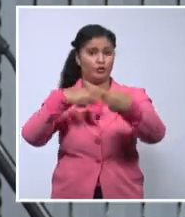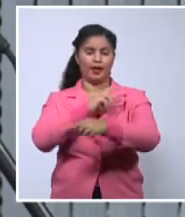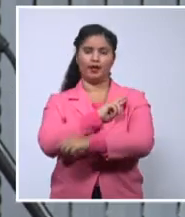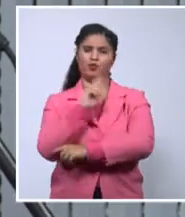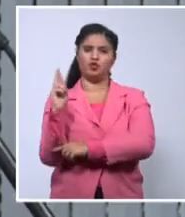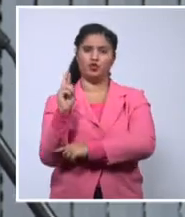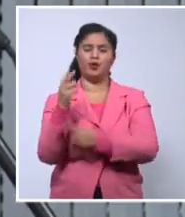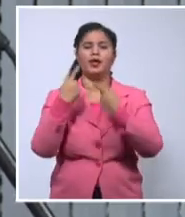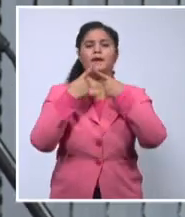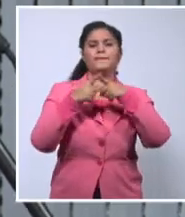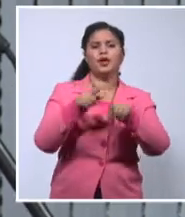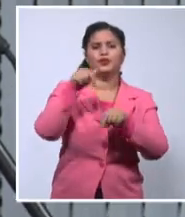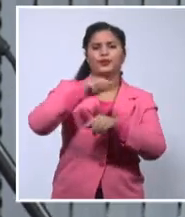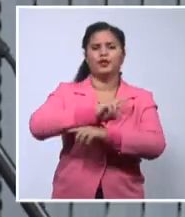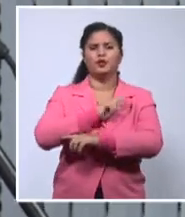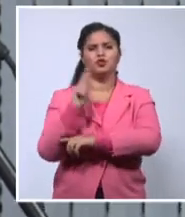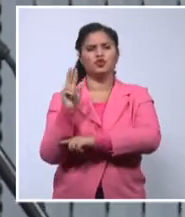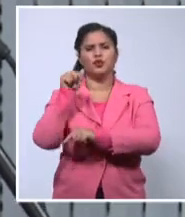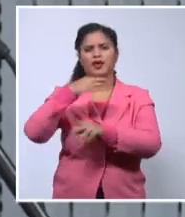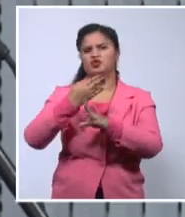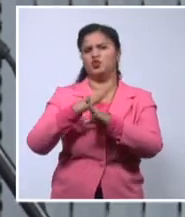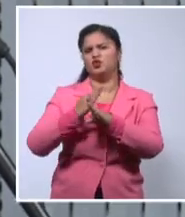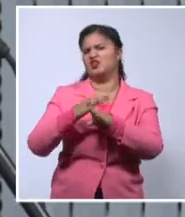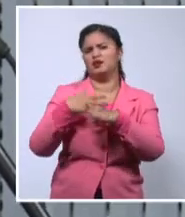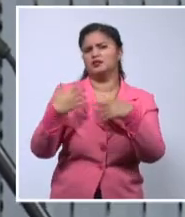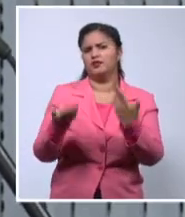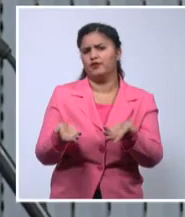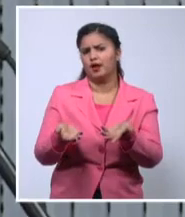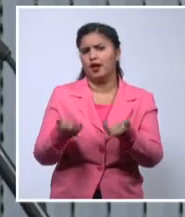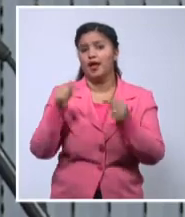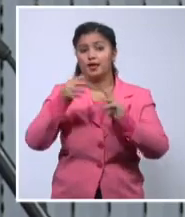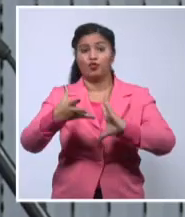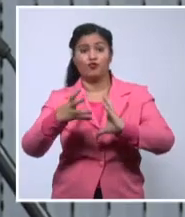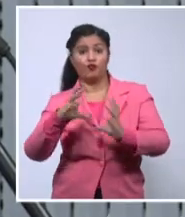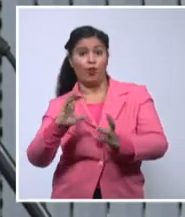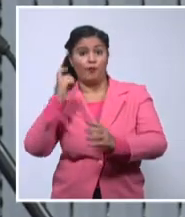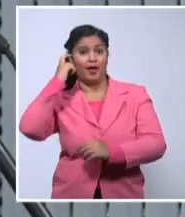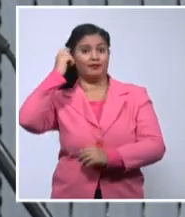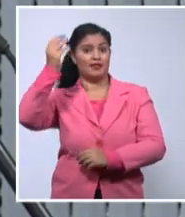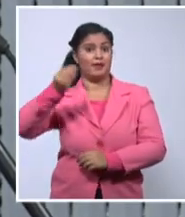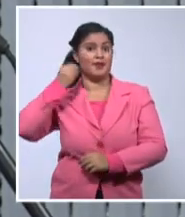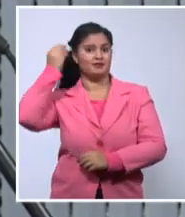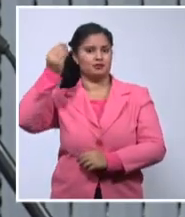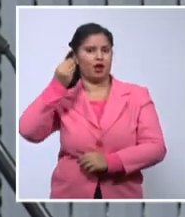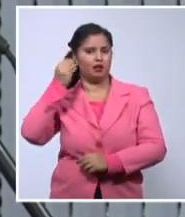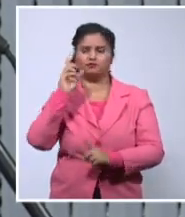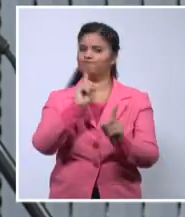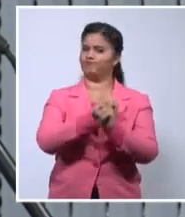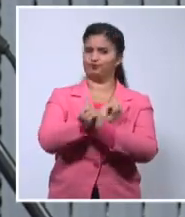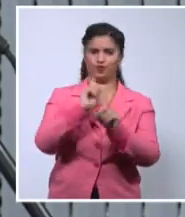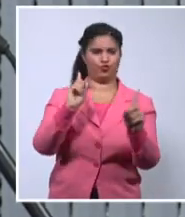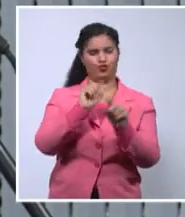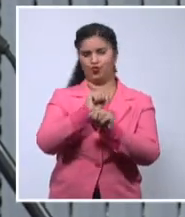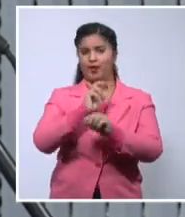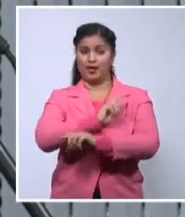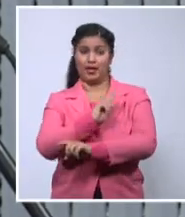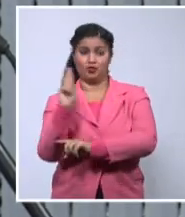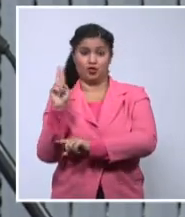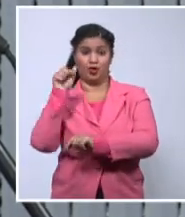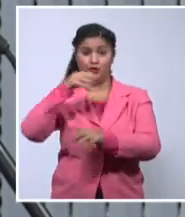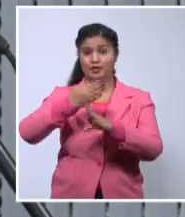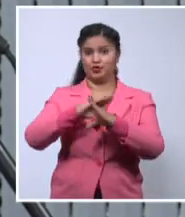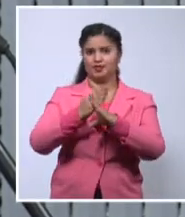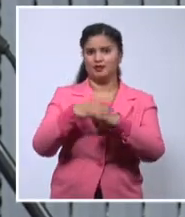es una ideología. Convertirse en revolucionario tiene que ser una actitud de vida y conformar que